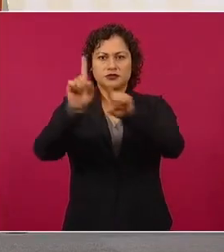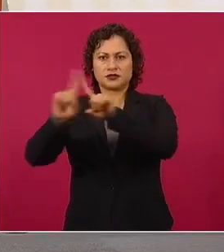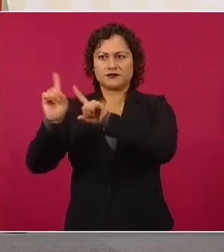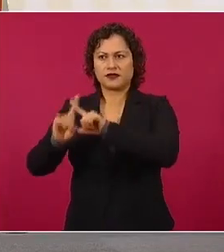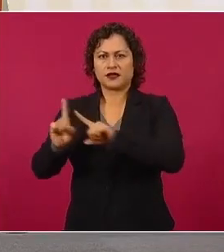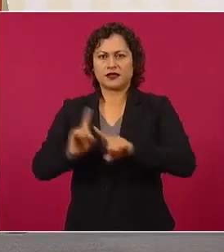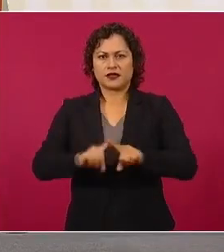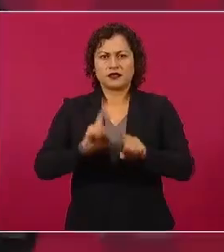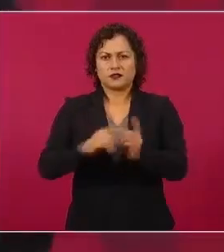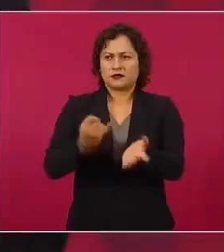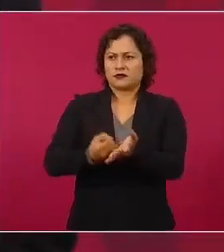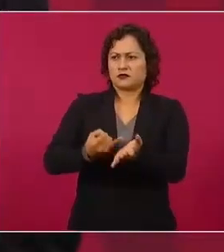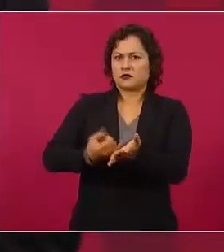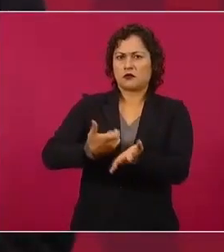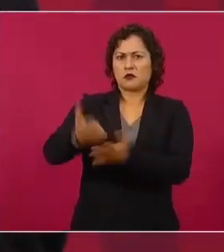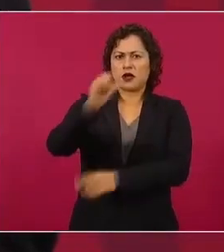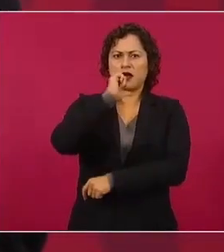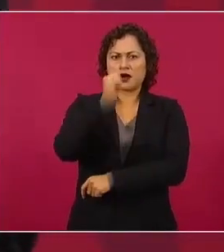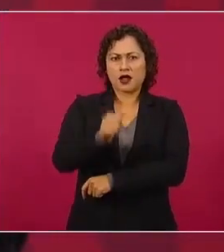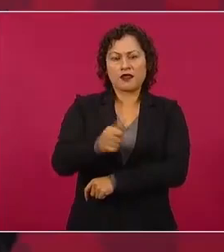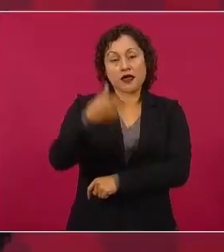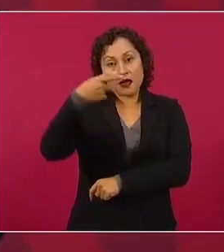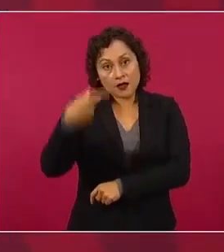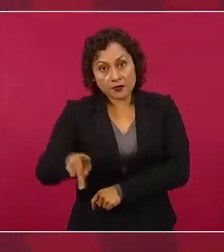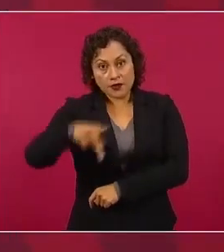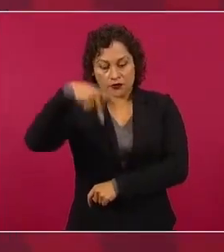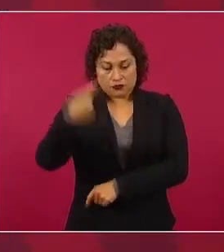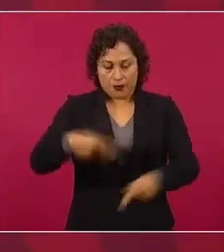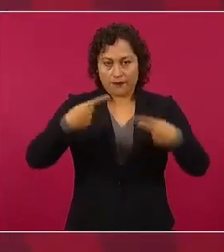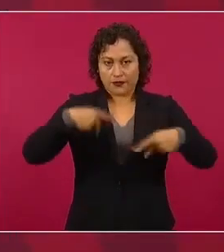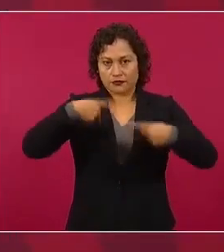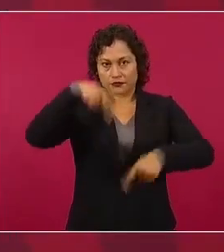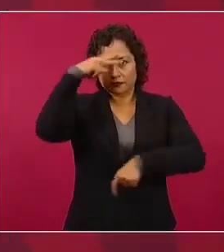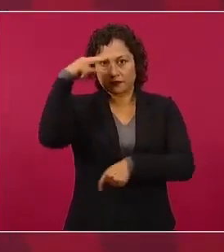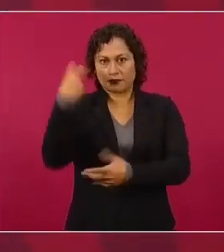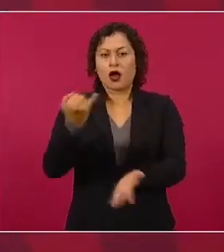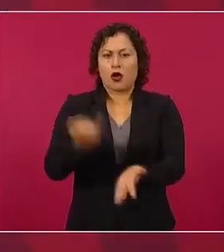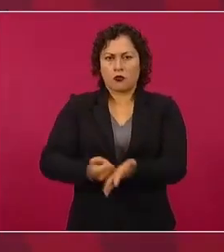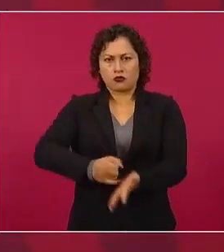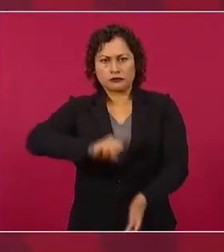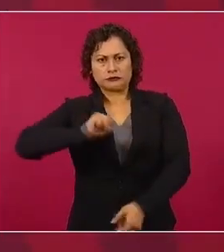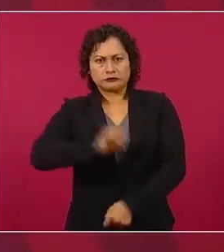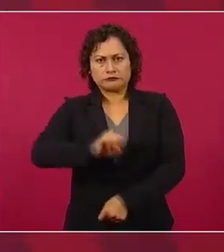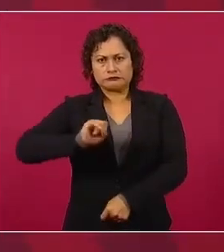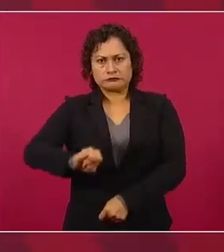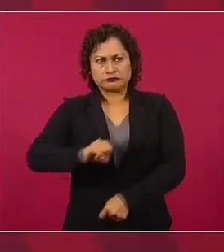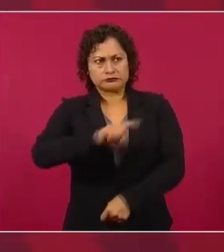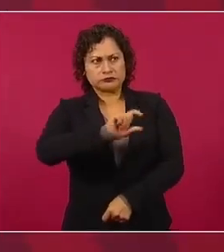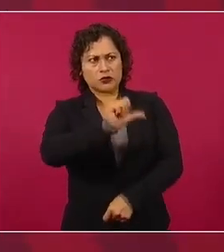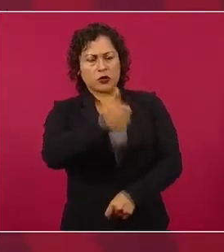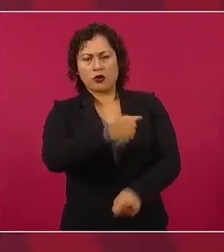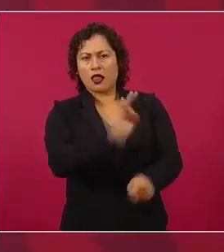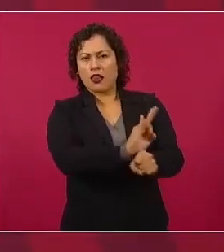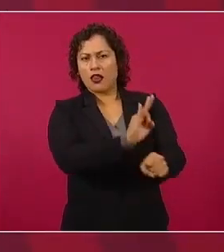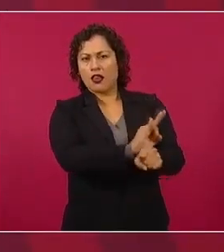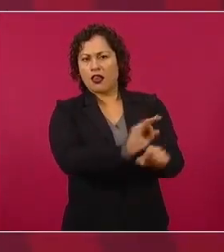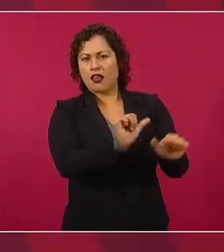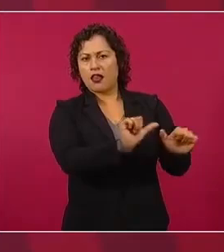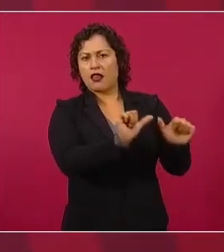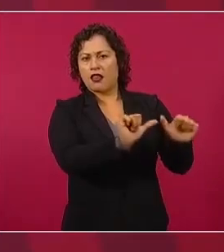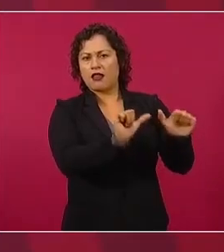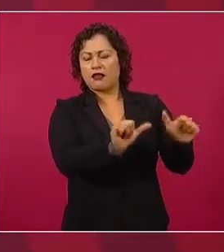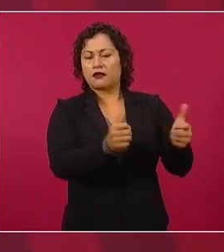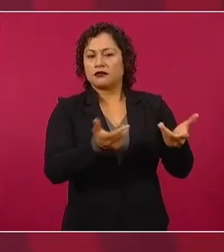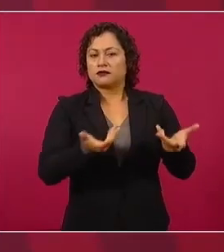mexicanos y mantener esos privilegios para las élites.